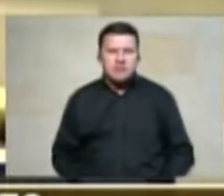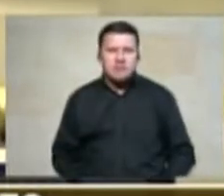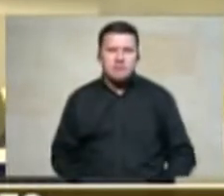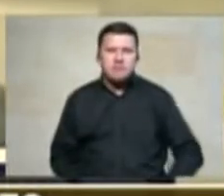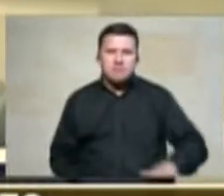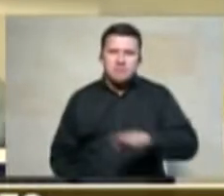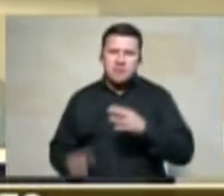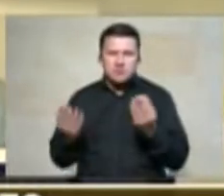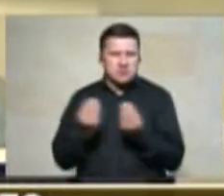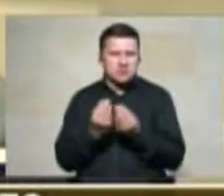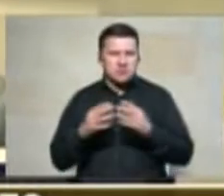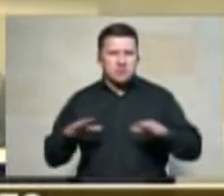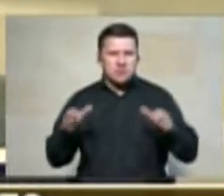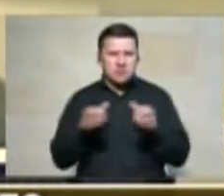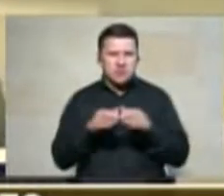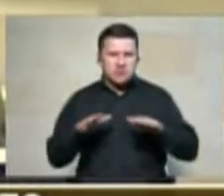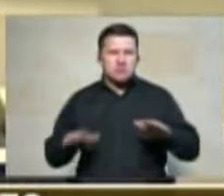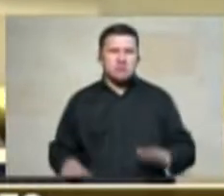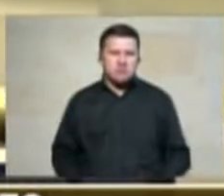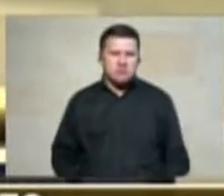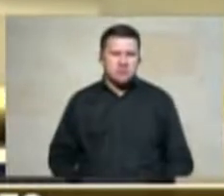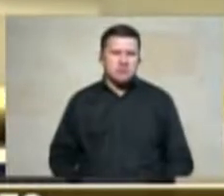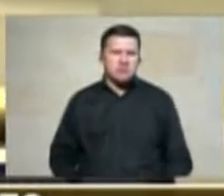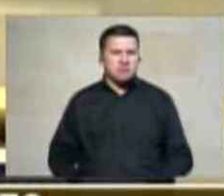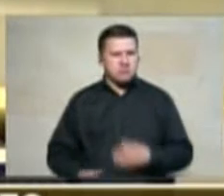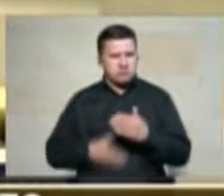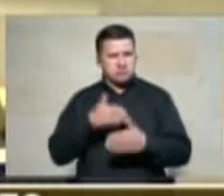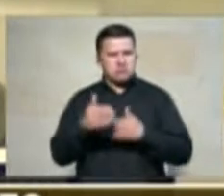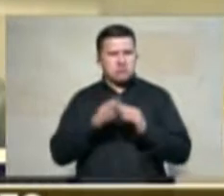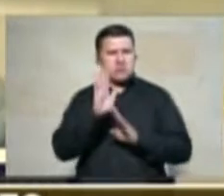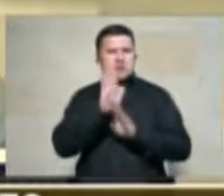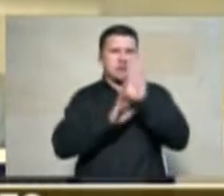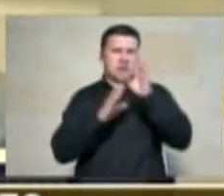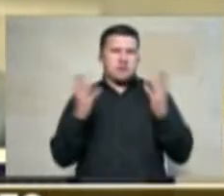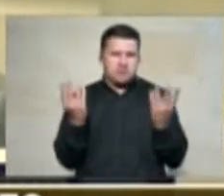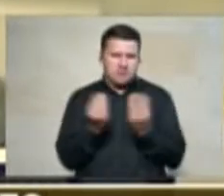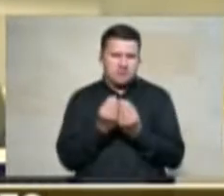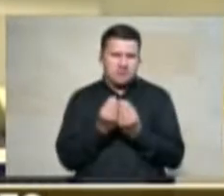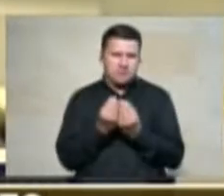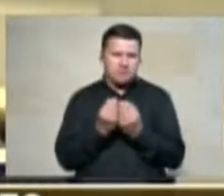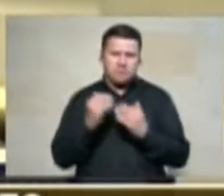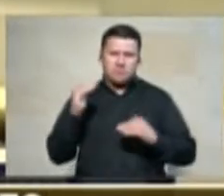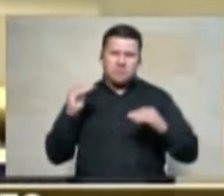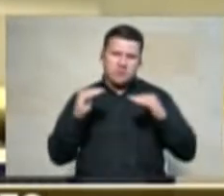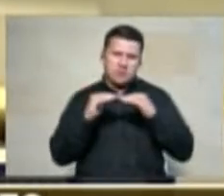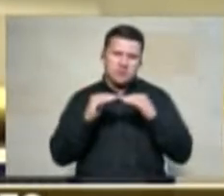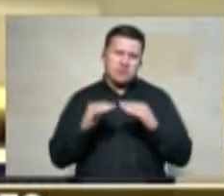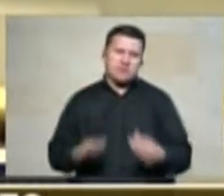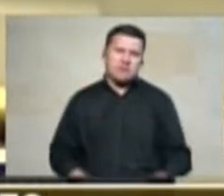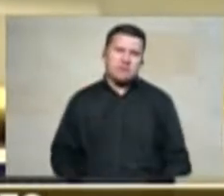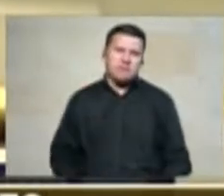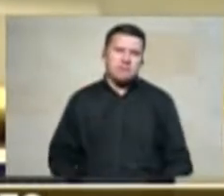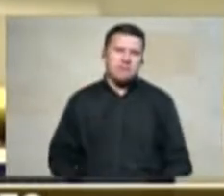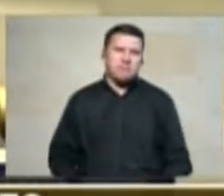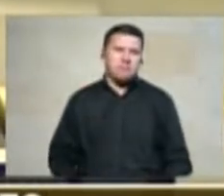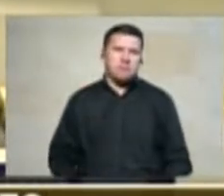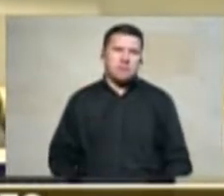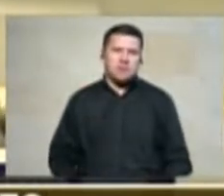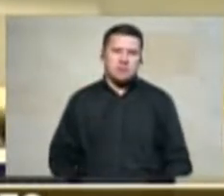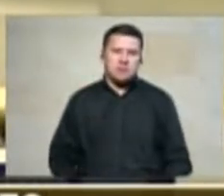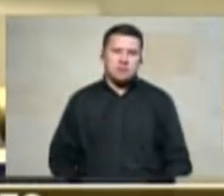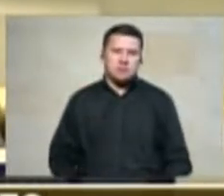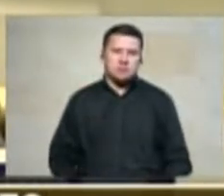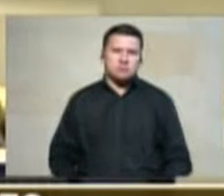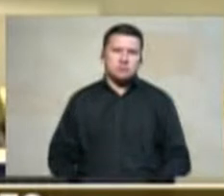senda de crecimiento y de desarrollo y de mayor equidad como la que estamos esperando todos los colombianos la